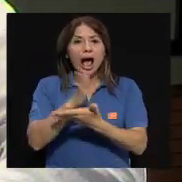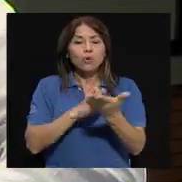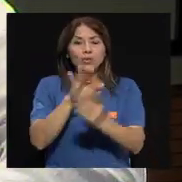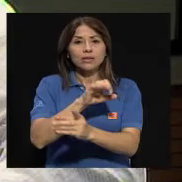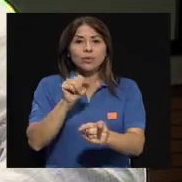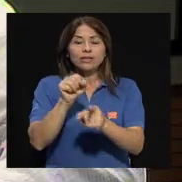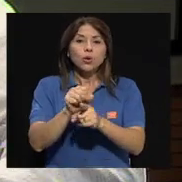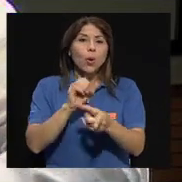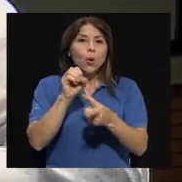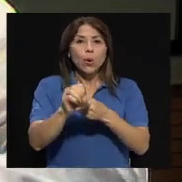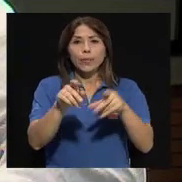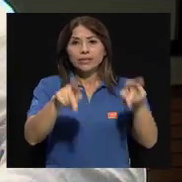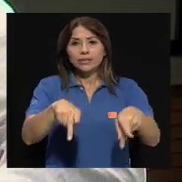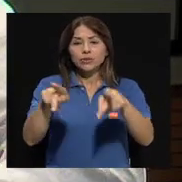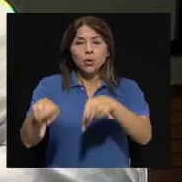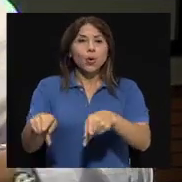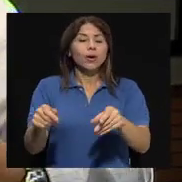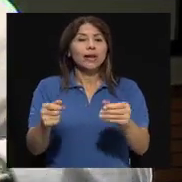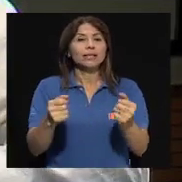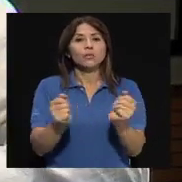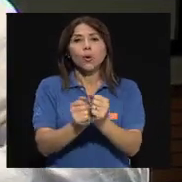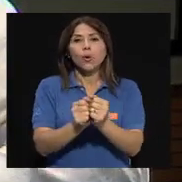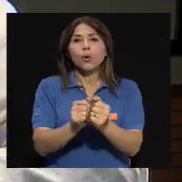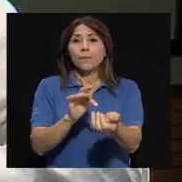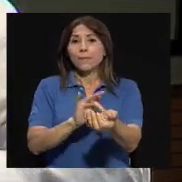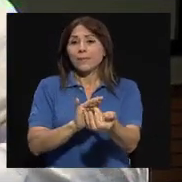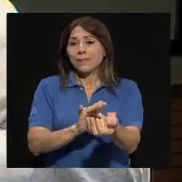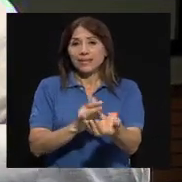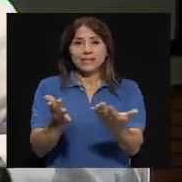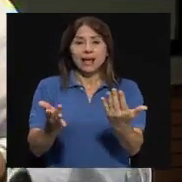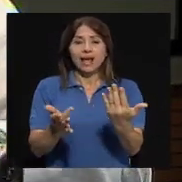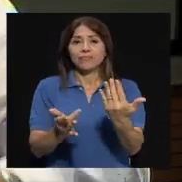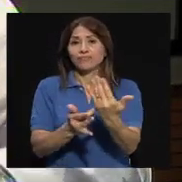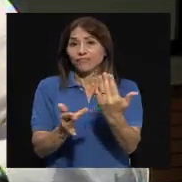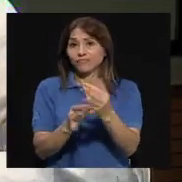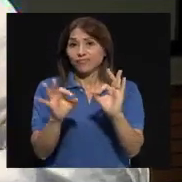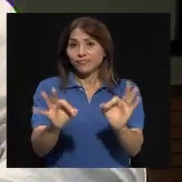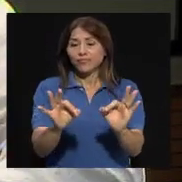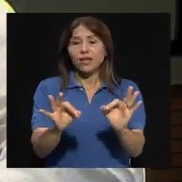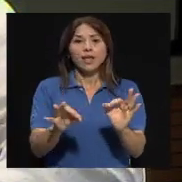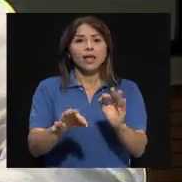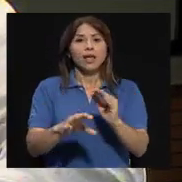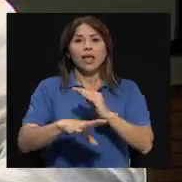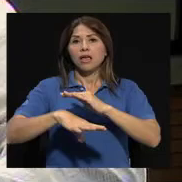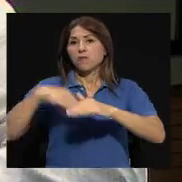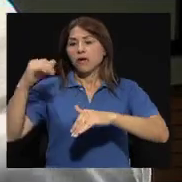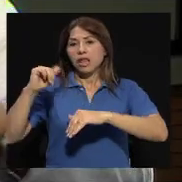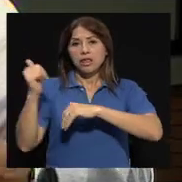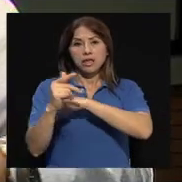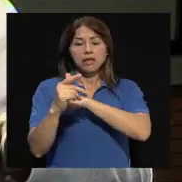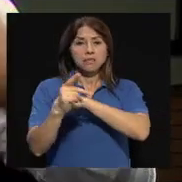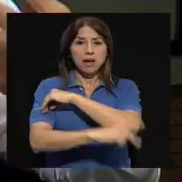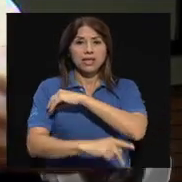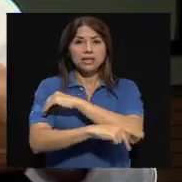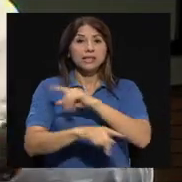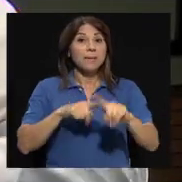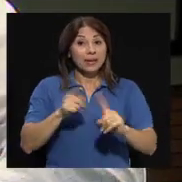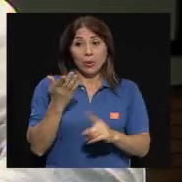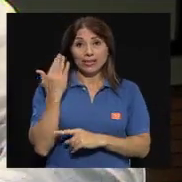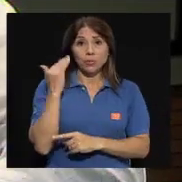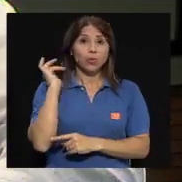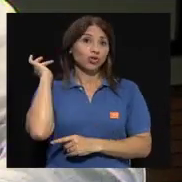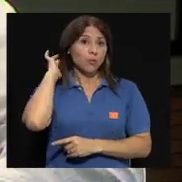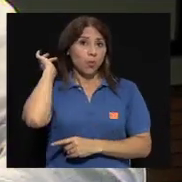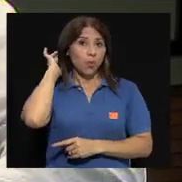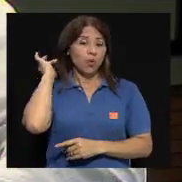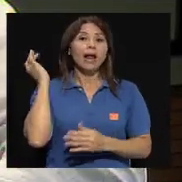avanzado, medicina táctica fuera del país. Entonces, la capacitación es muy ardua y las simulacros, hace poco acá pasaron